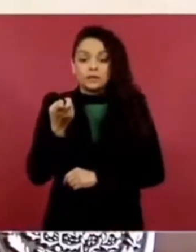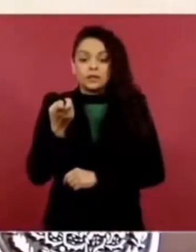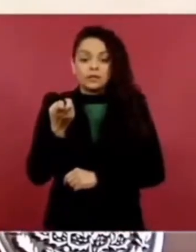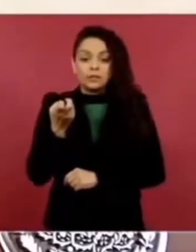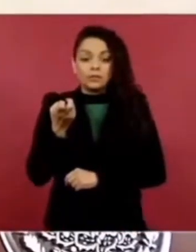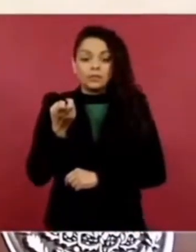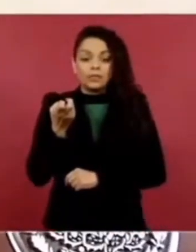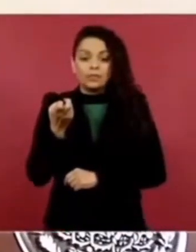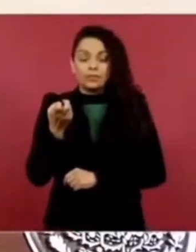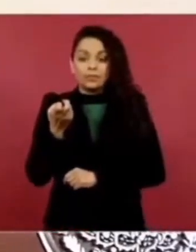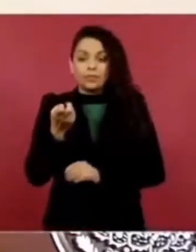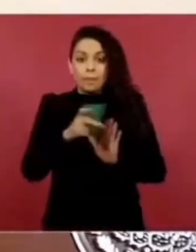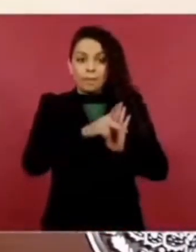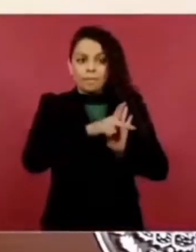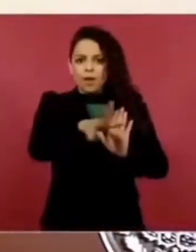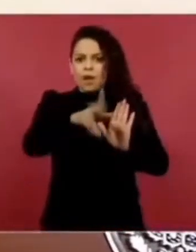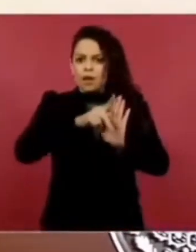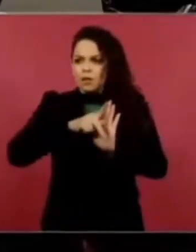por los periódicos.